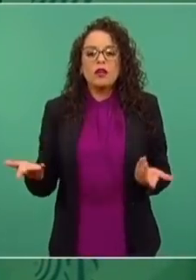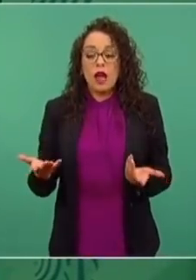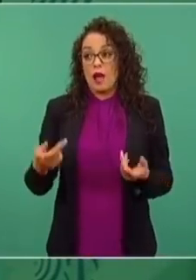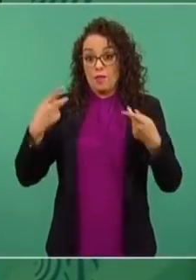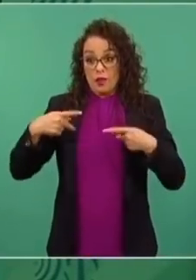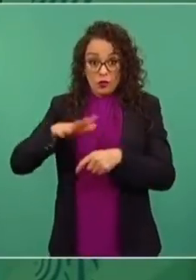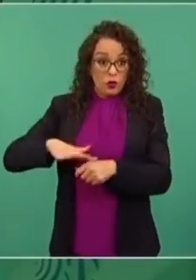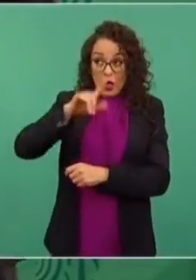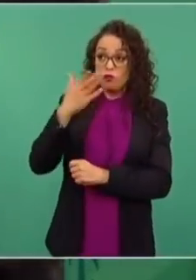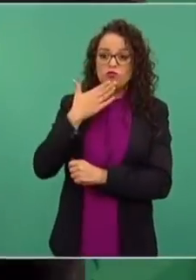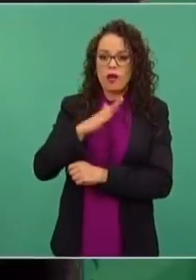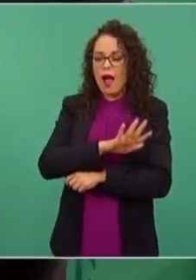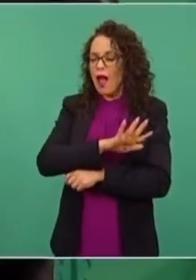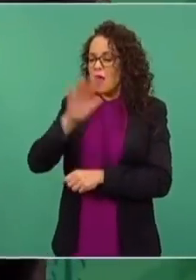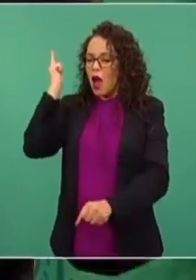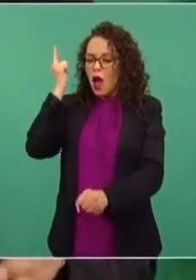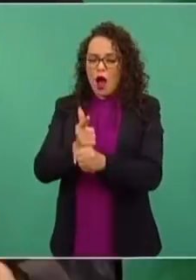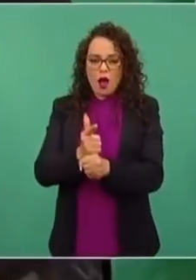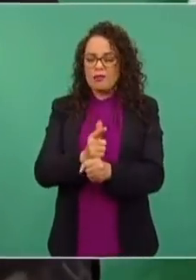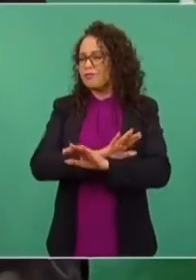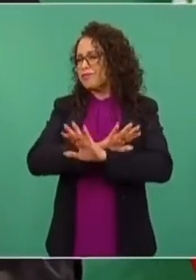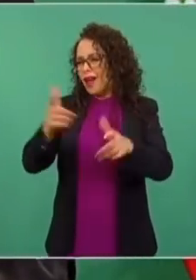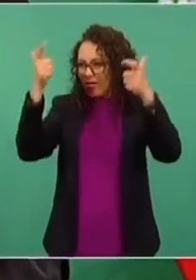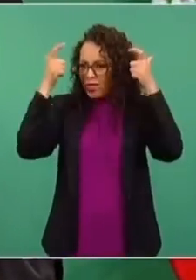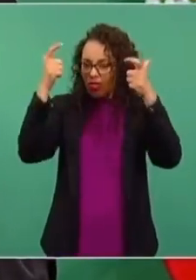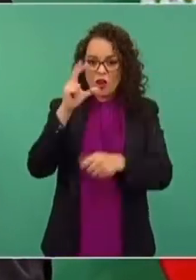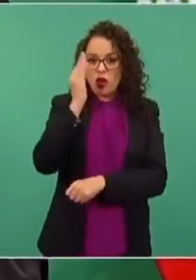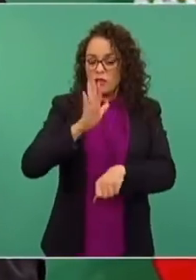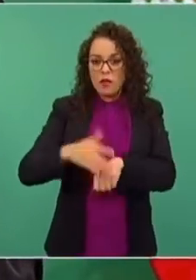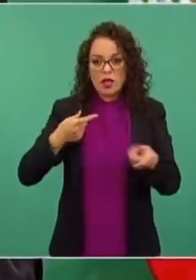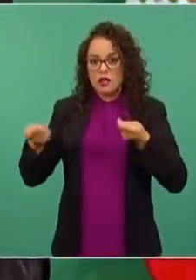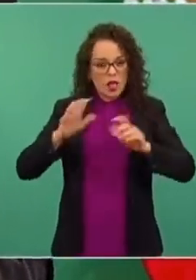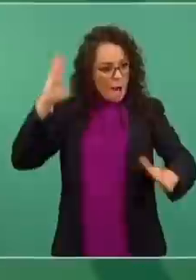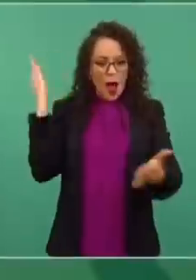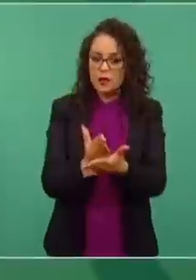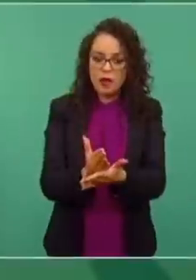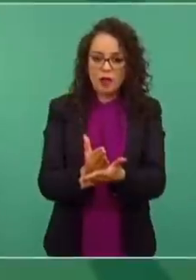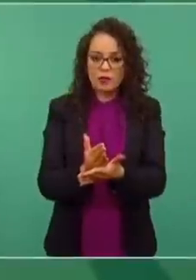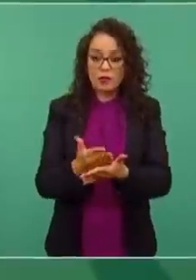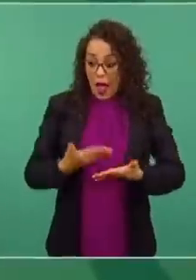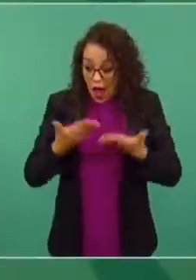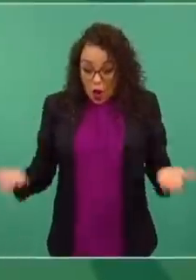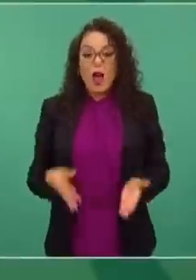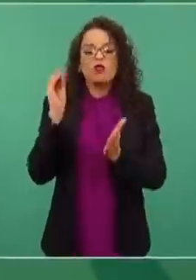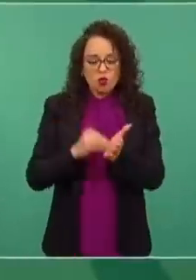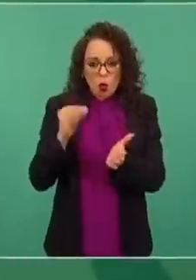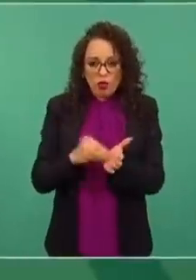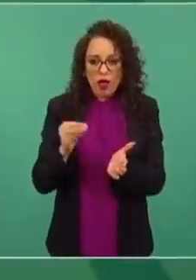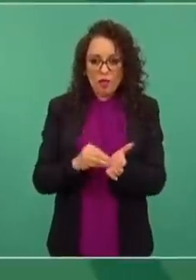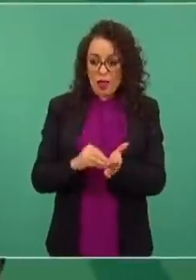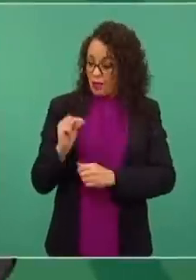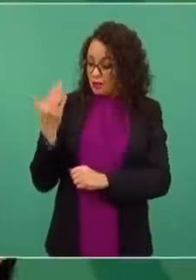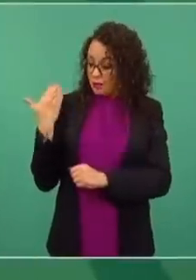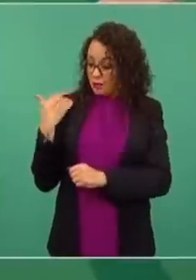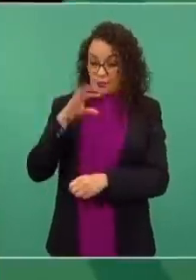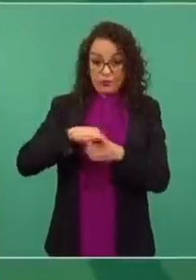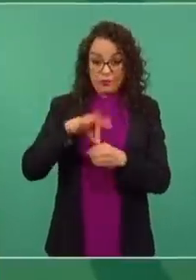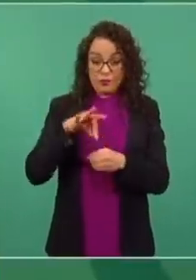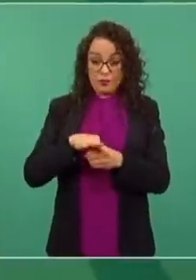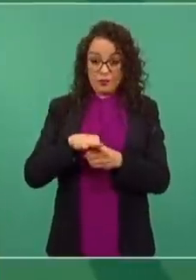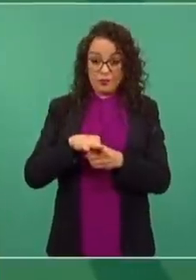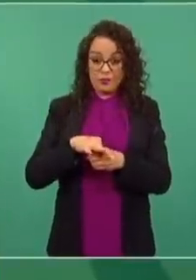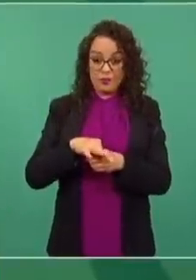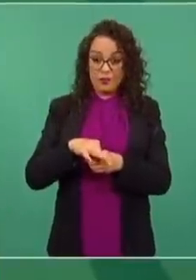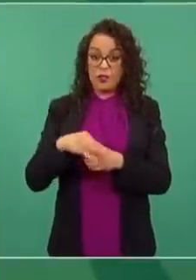de ser manipulado. Todavía ahora, en esta elección pasada, fueron allá